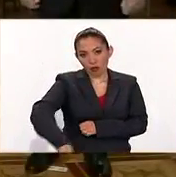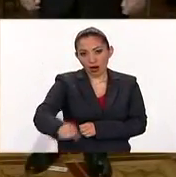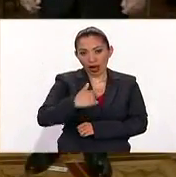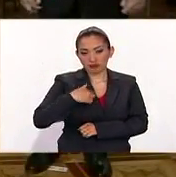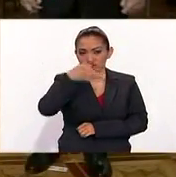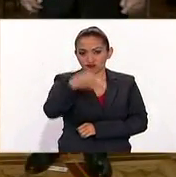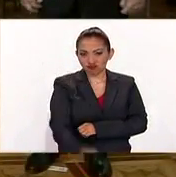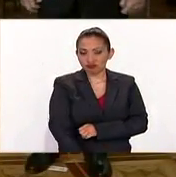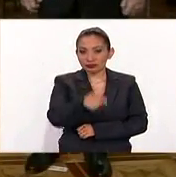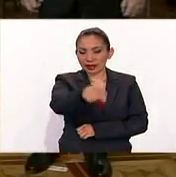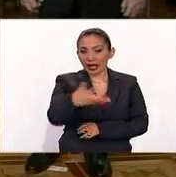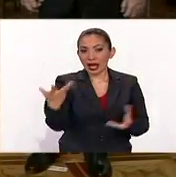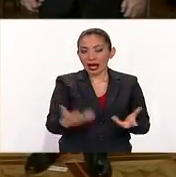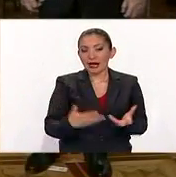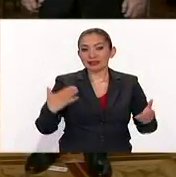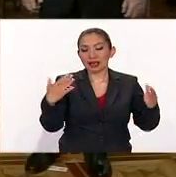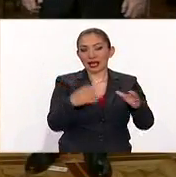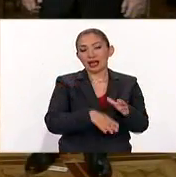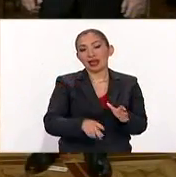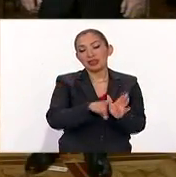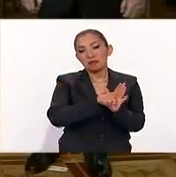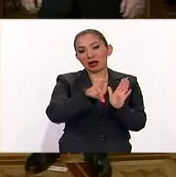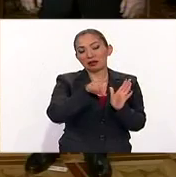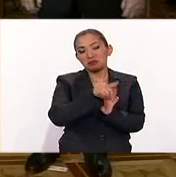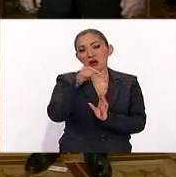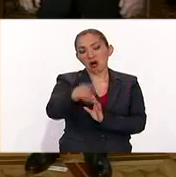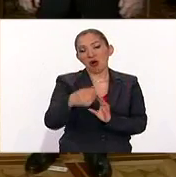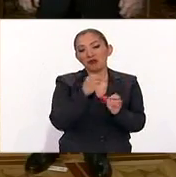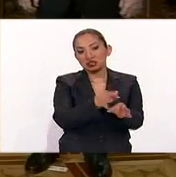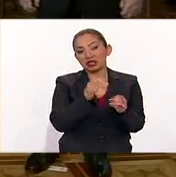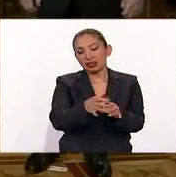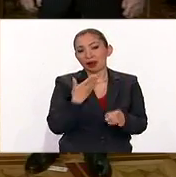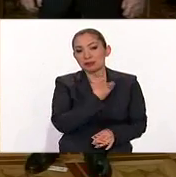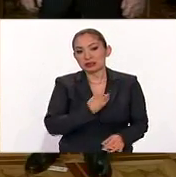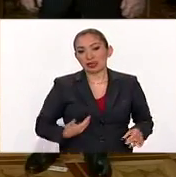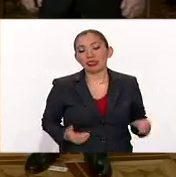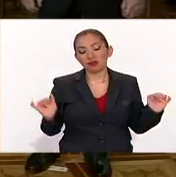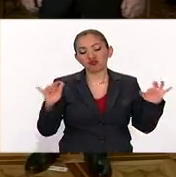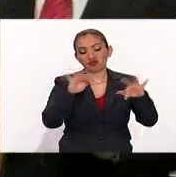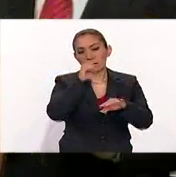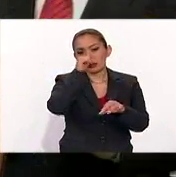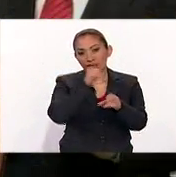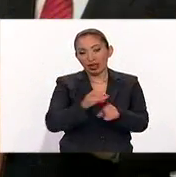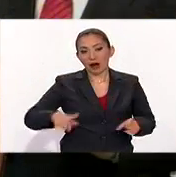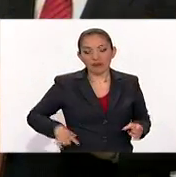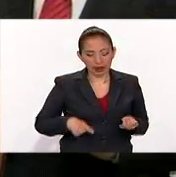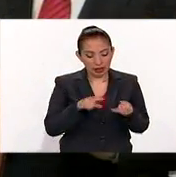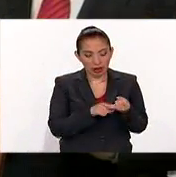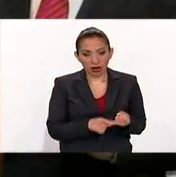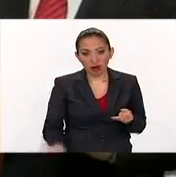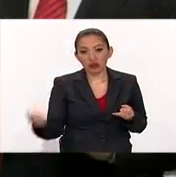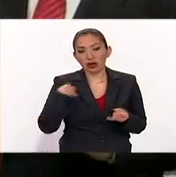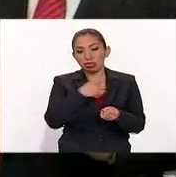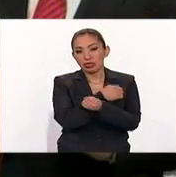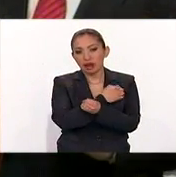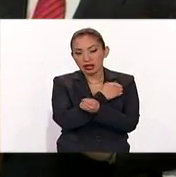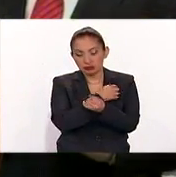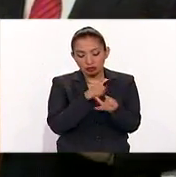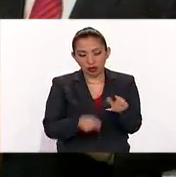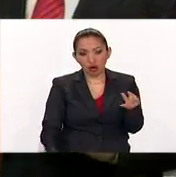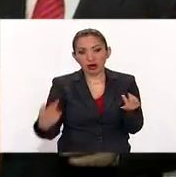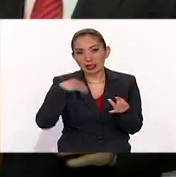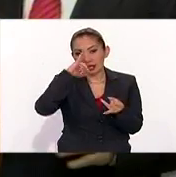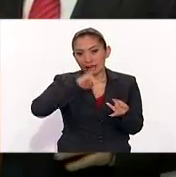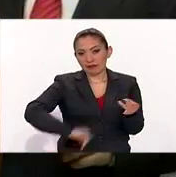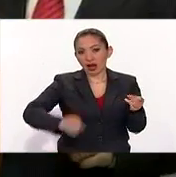realizada en el despacho presidencial del Palacio Nacional a la que asistieron los secretarios de Gobernación, Educación Pública